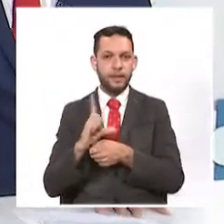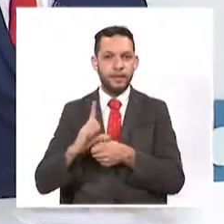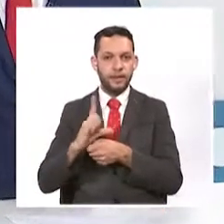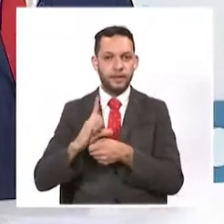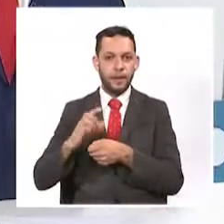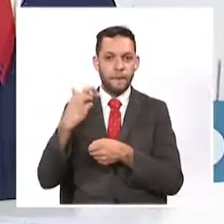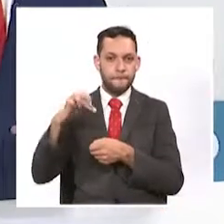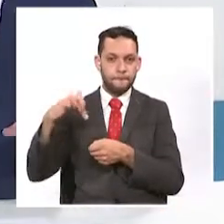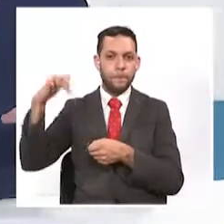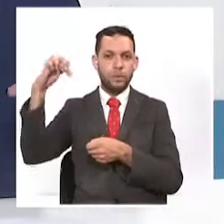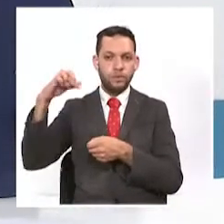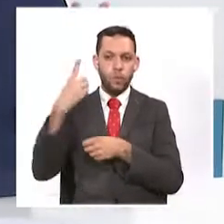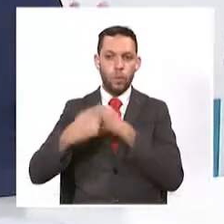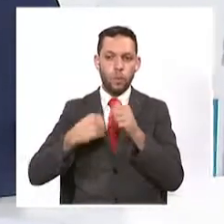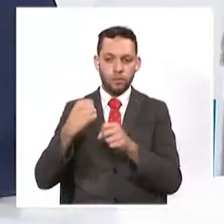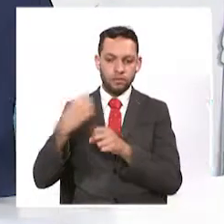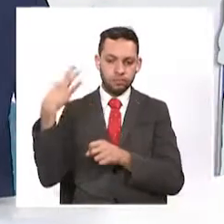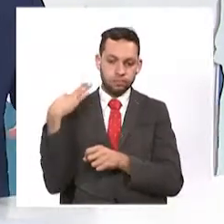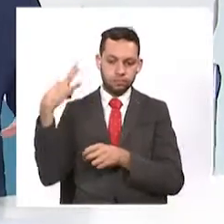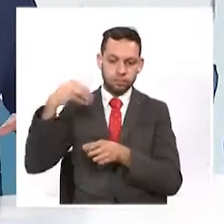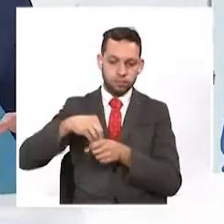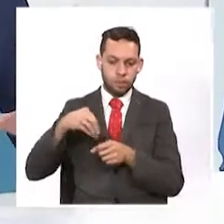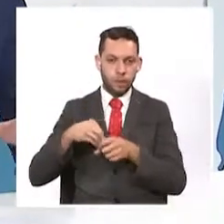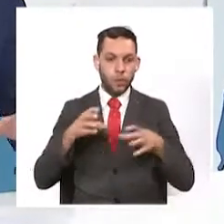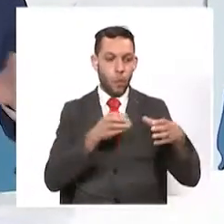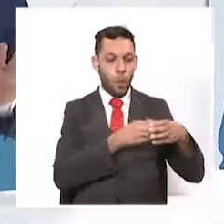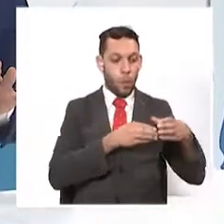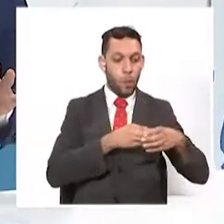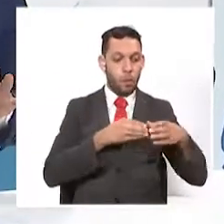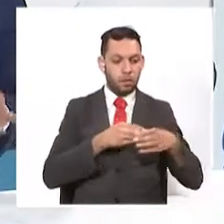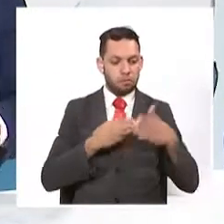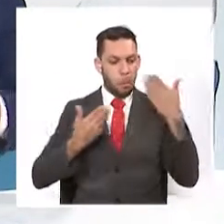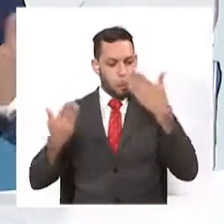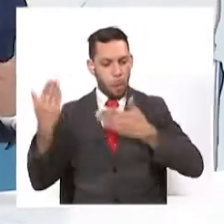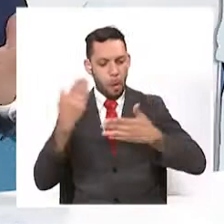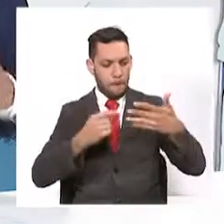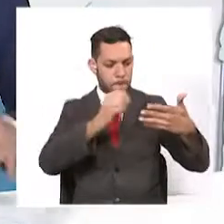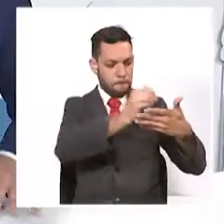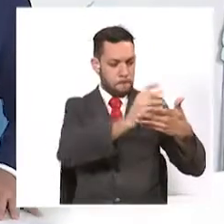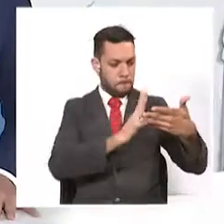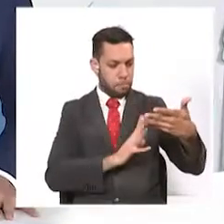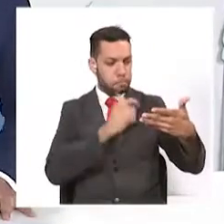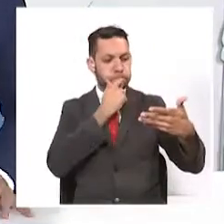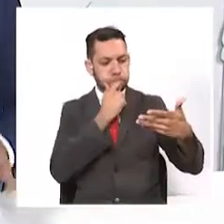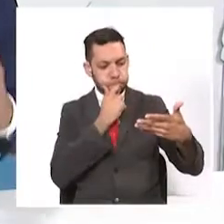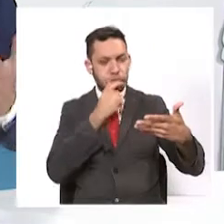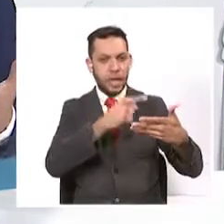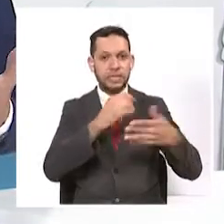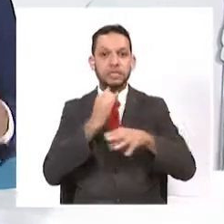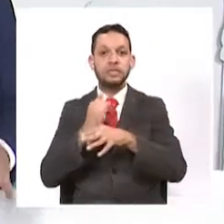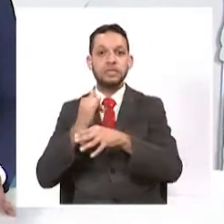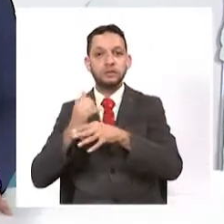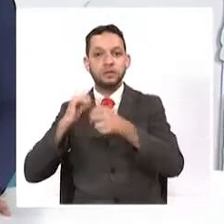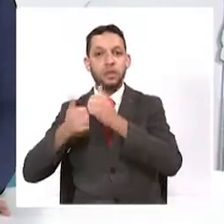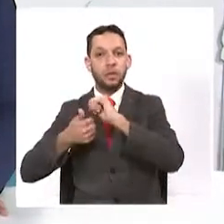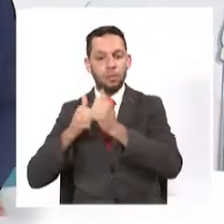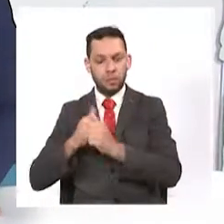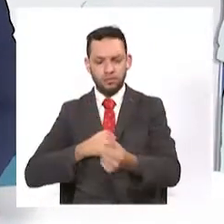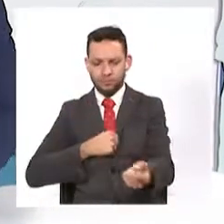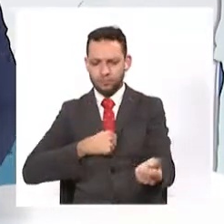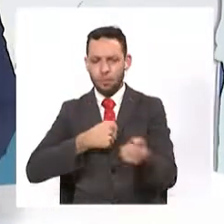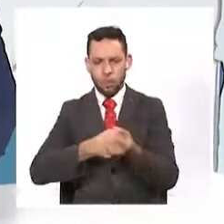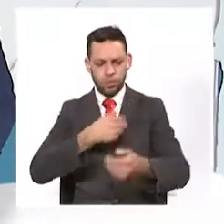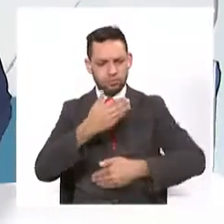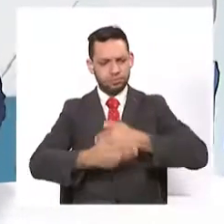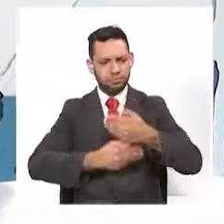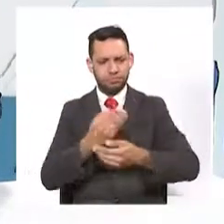de Baloncesto para este año. Por su parte, la Comisión de la Disciplina ya revisa las opciones e Indeportes manifestó pleno respaldo al